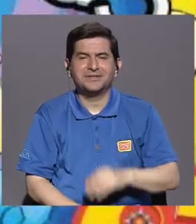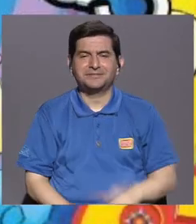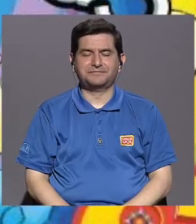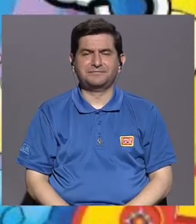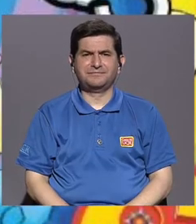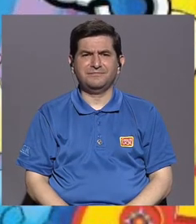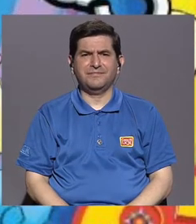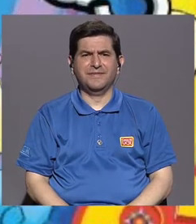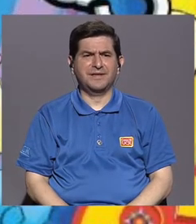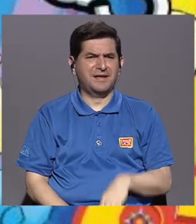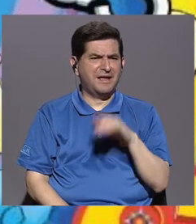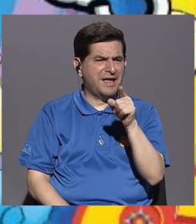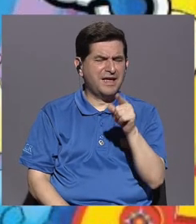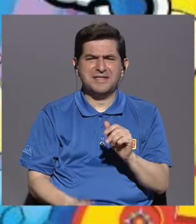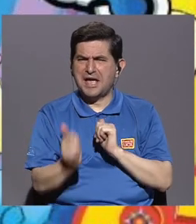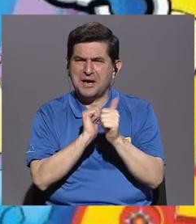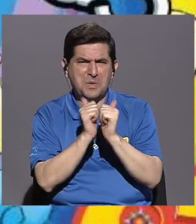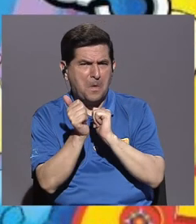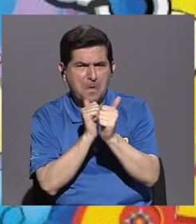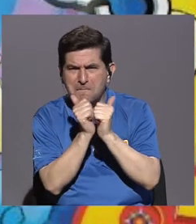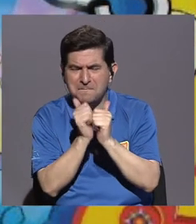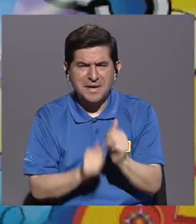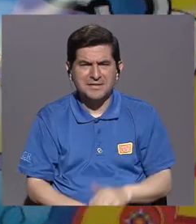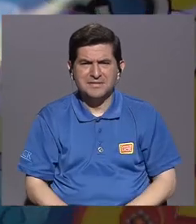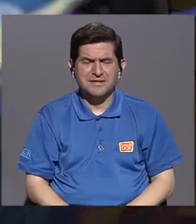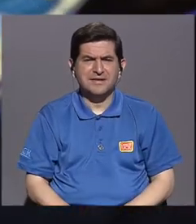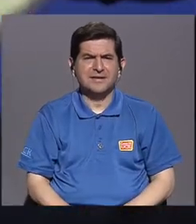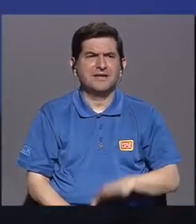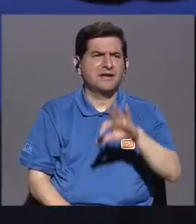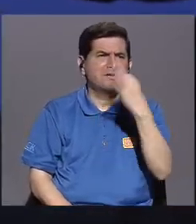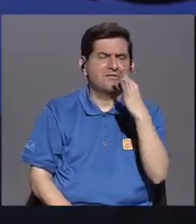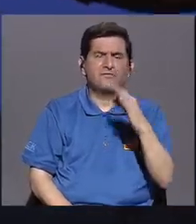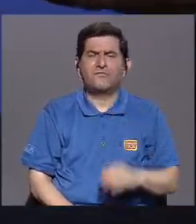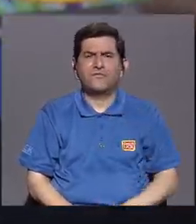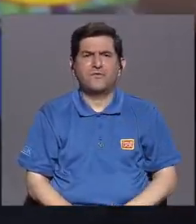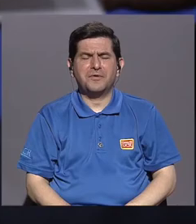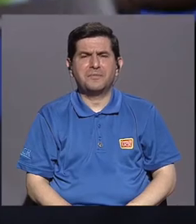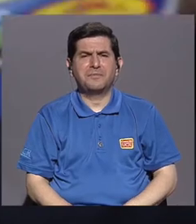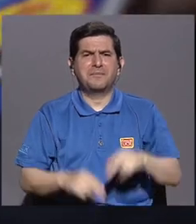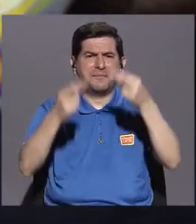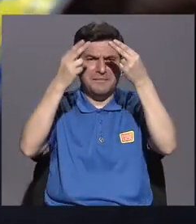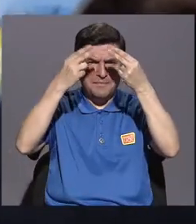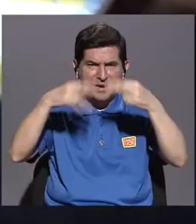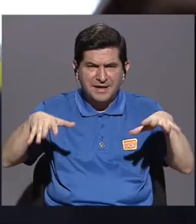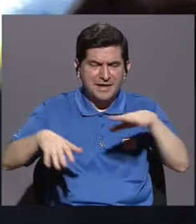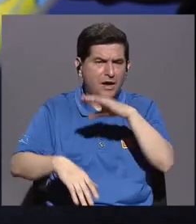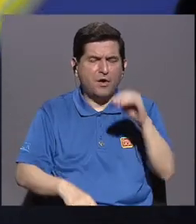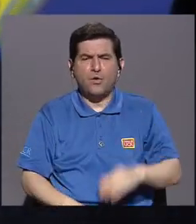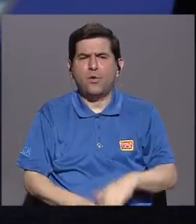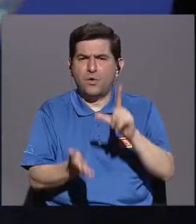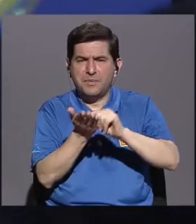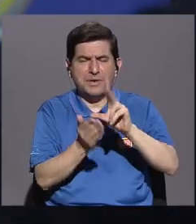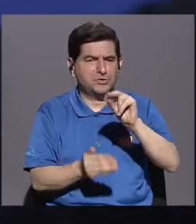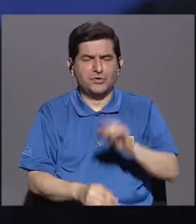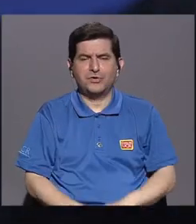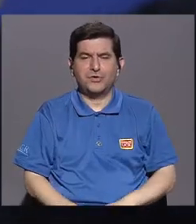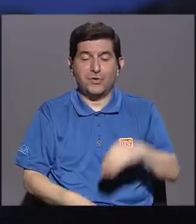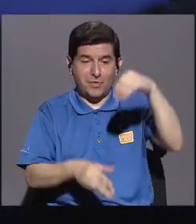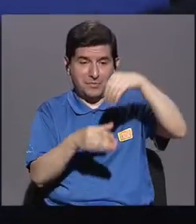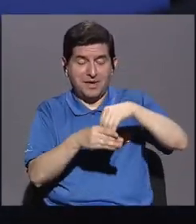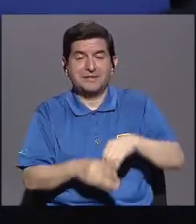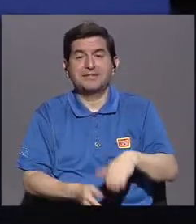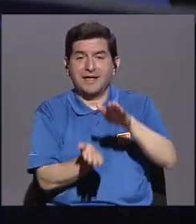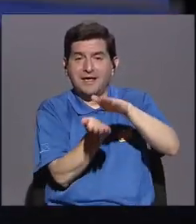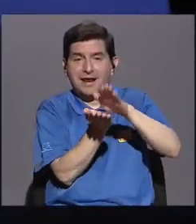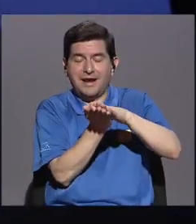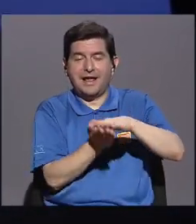Bueno, lejos de ponernos a competir entre el formato digital y el formato impreso, decidimos meter al lagarto pocho, que es nuestro